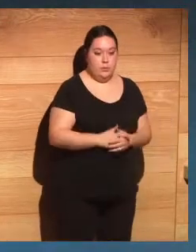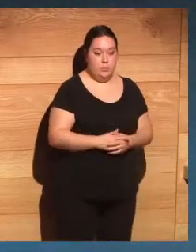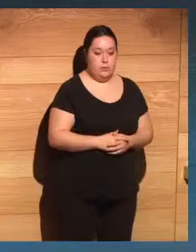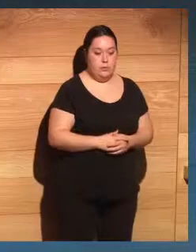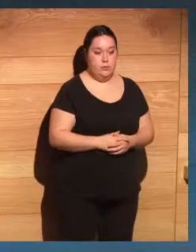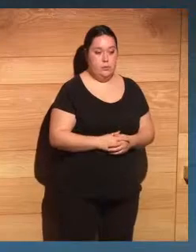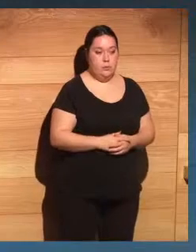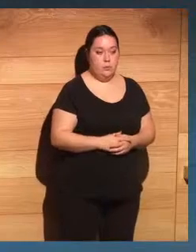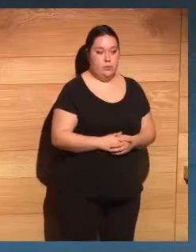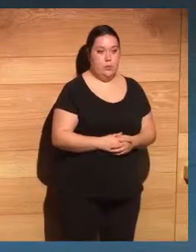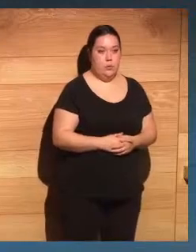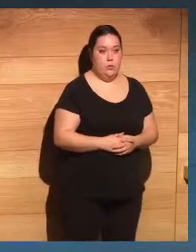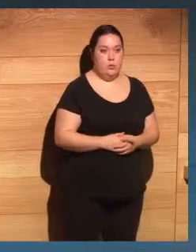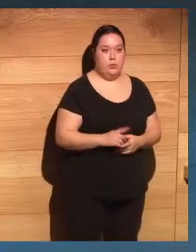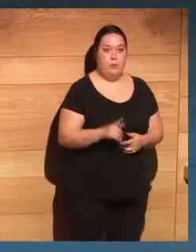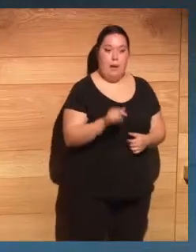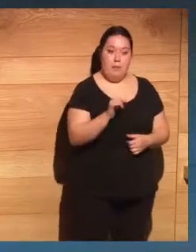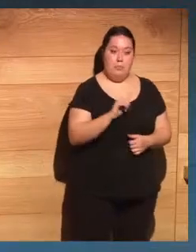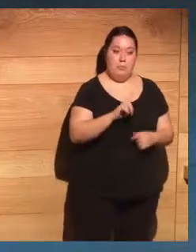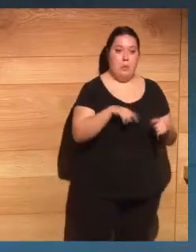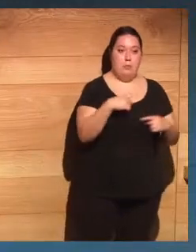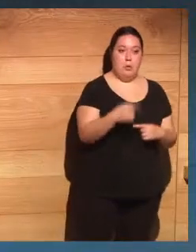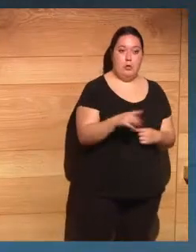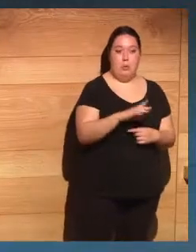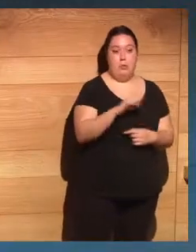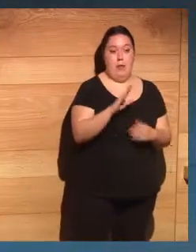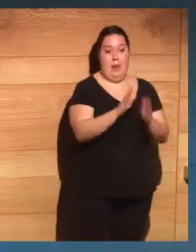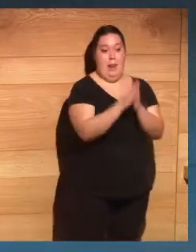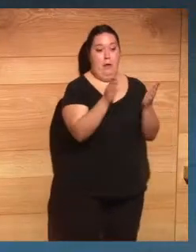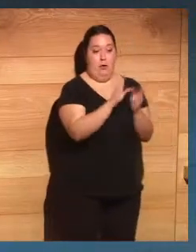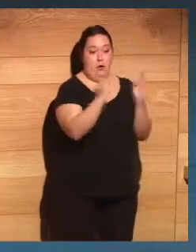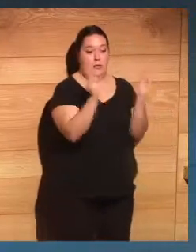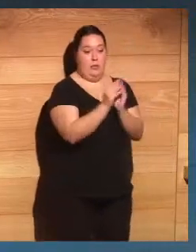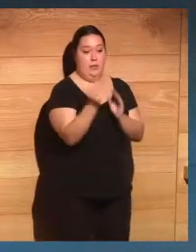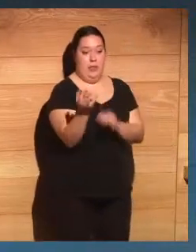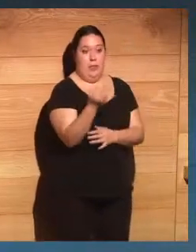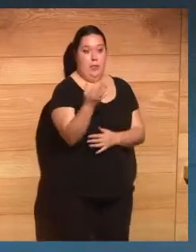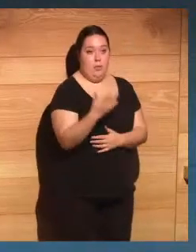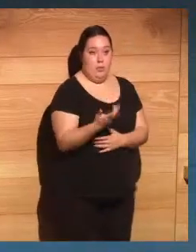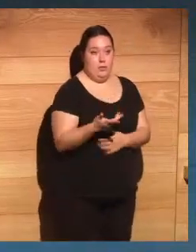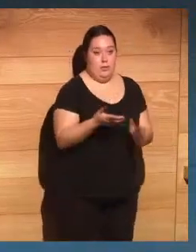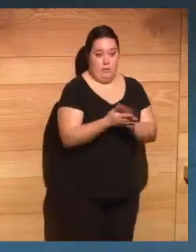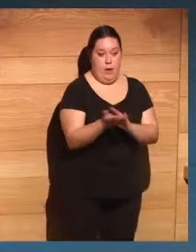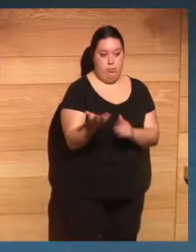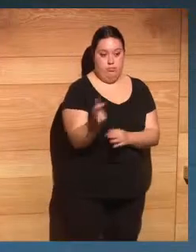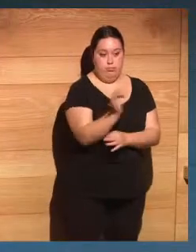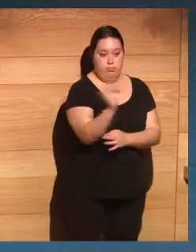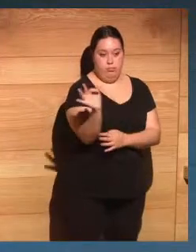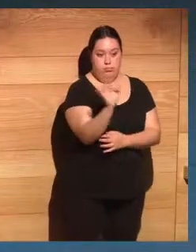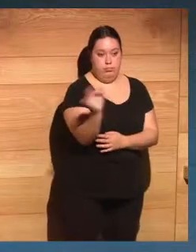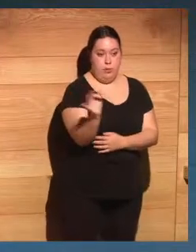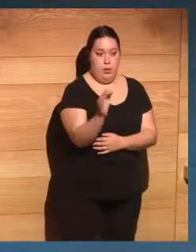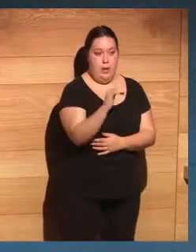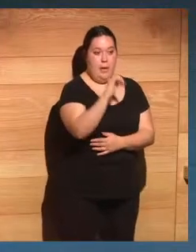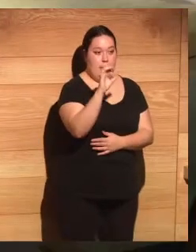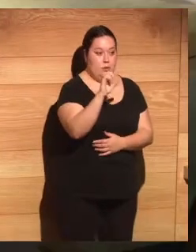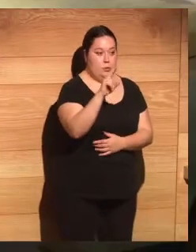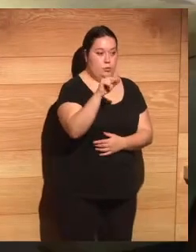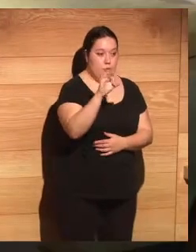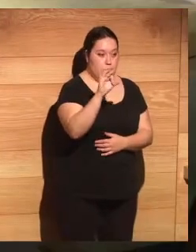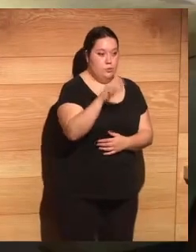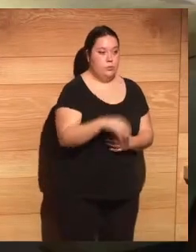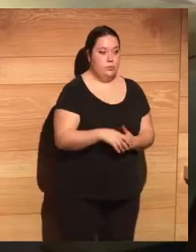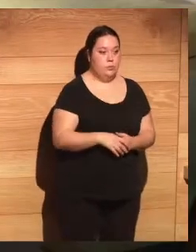la de Javier y yo tengo que hacer luego una síntesis del libro entonces como tenemos ahí un reloj no os digo más María Jesús es tu turno ahora mismo